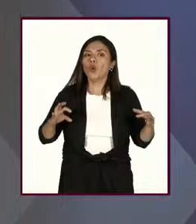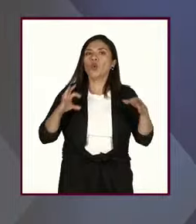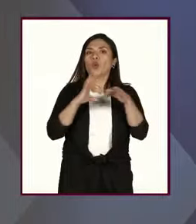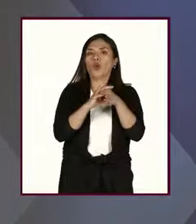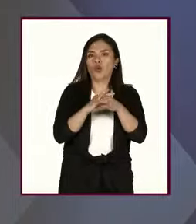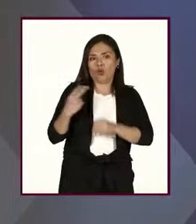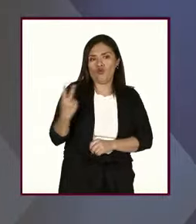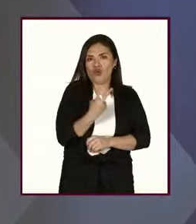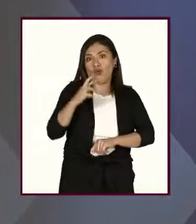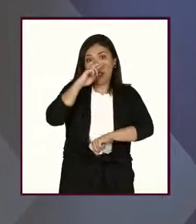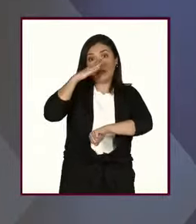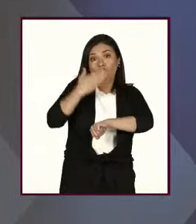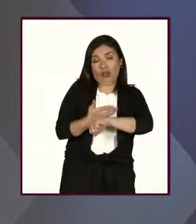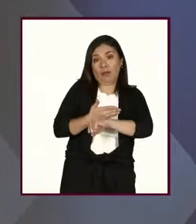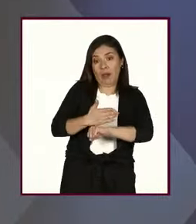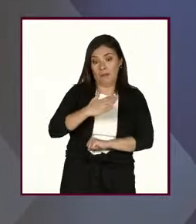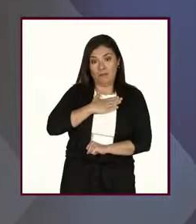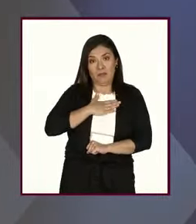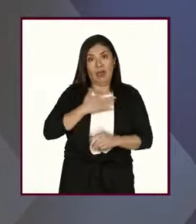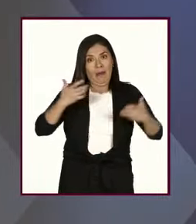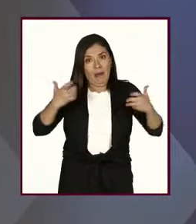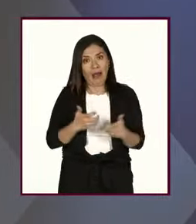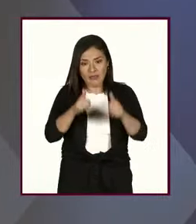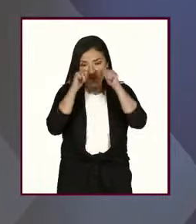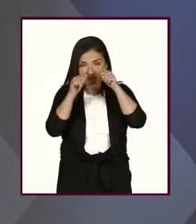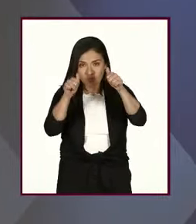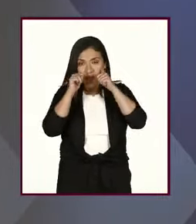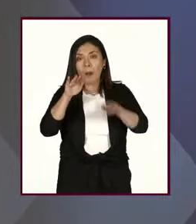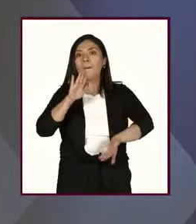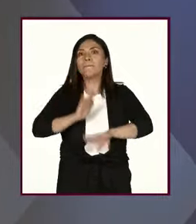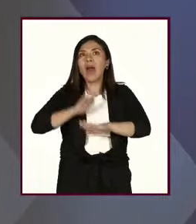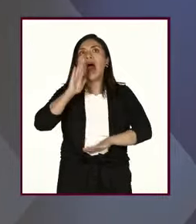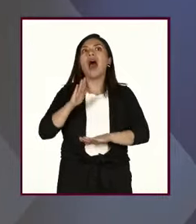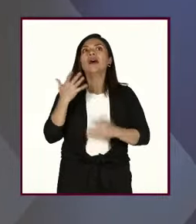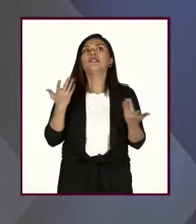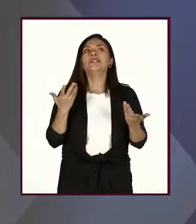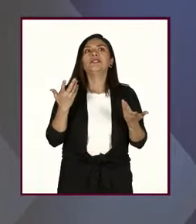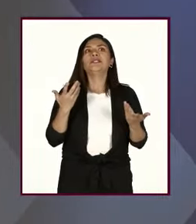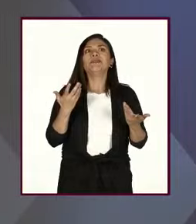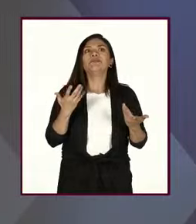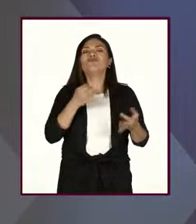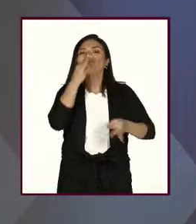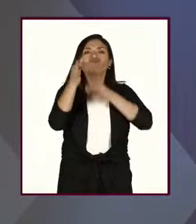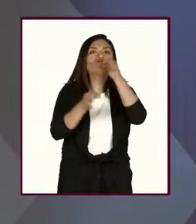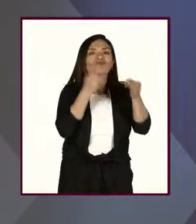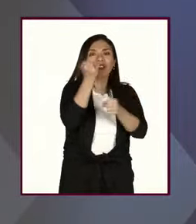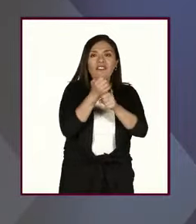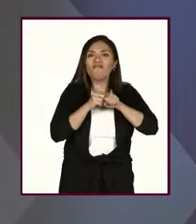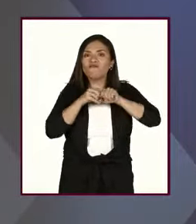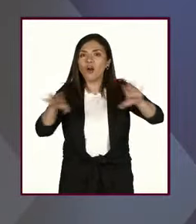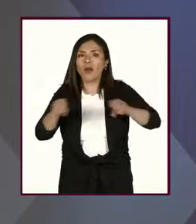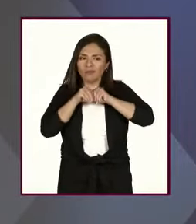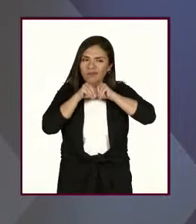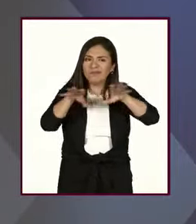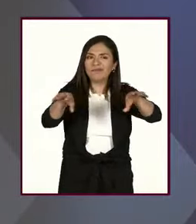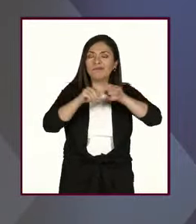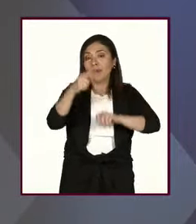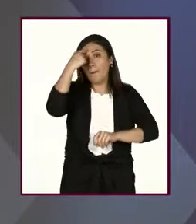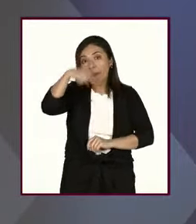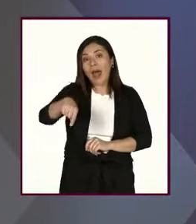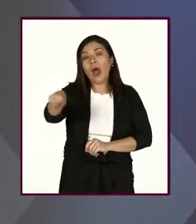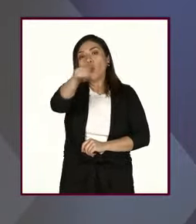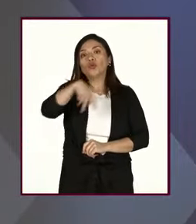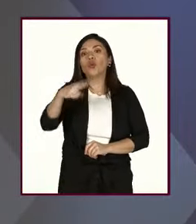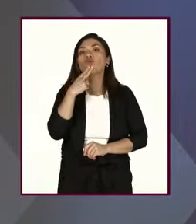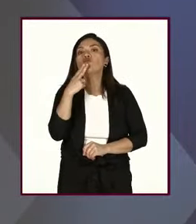ambas partes desde nuestro ámbito pues dar una mayor difusión de esta información para que se haga un